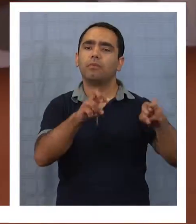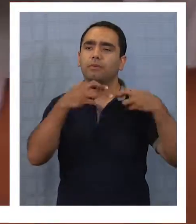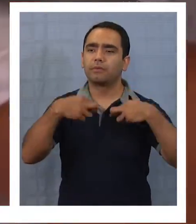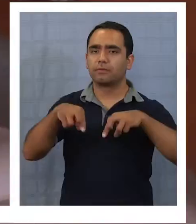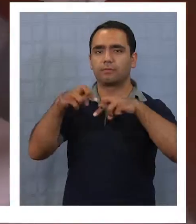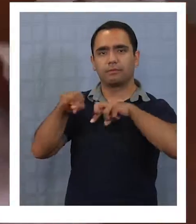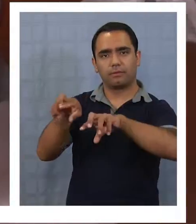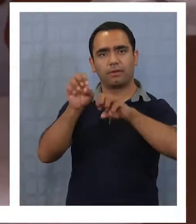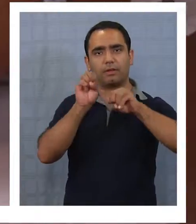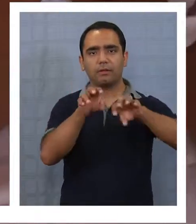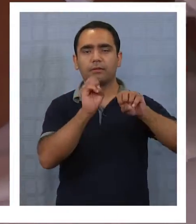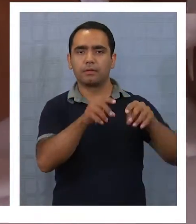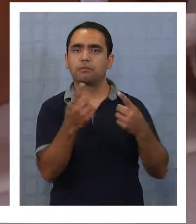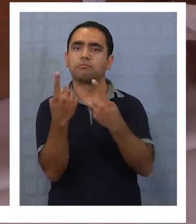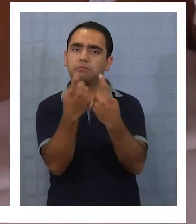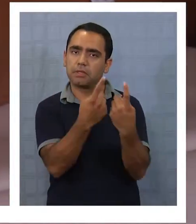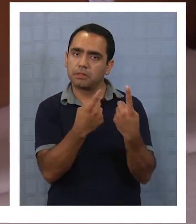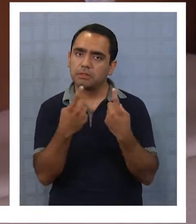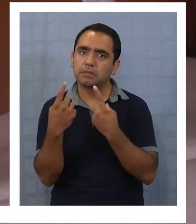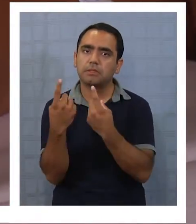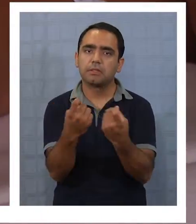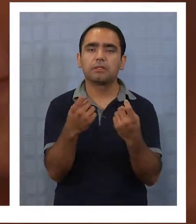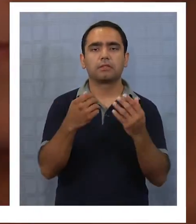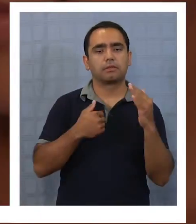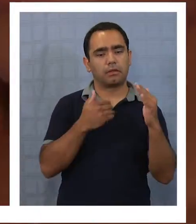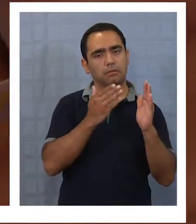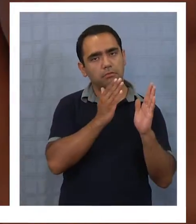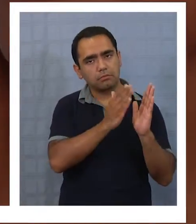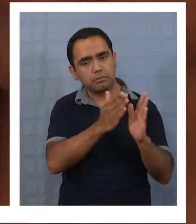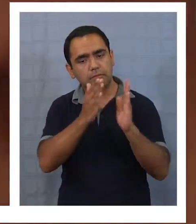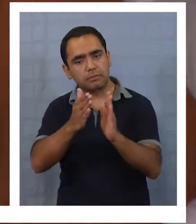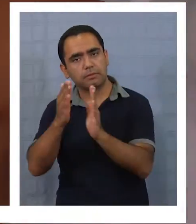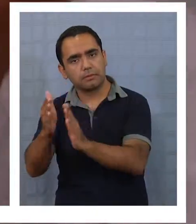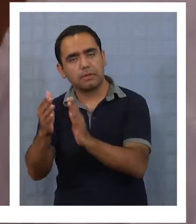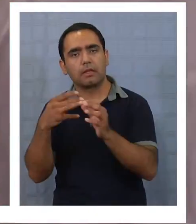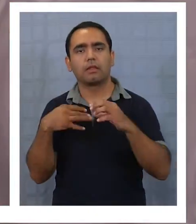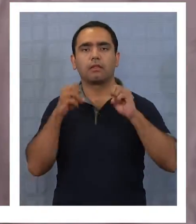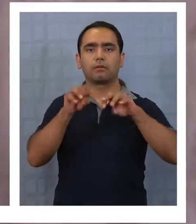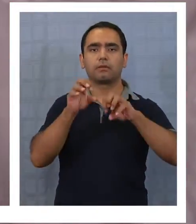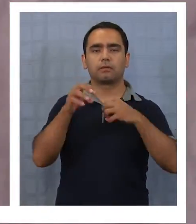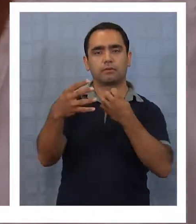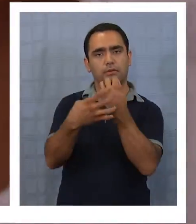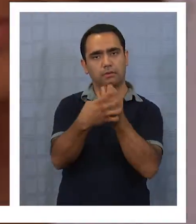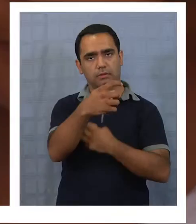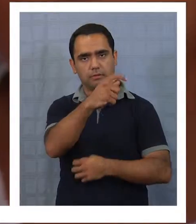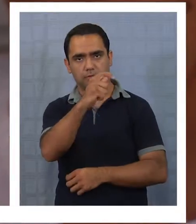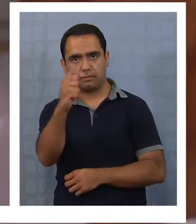educativas necesarias para el progreso académico de los niños de la región.